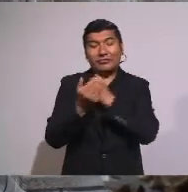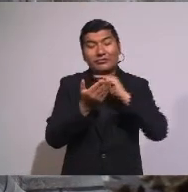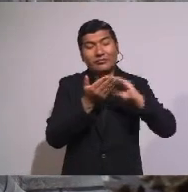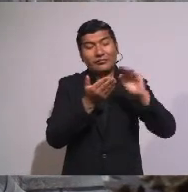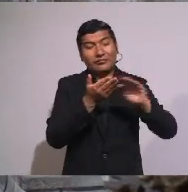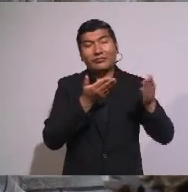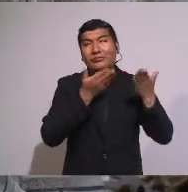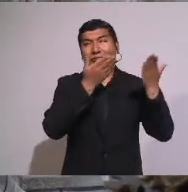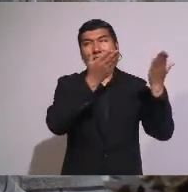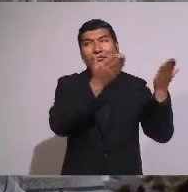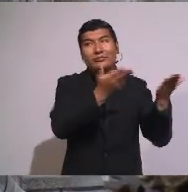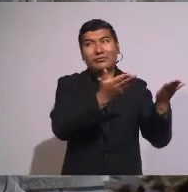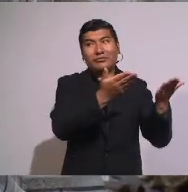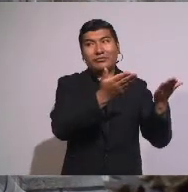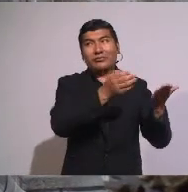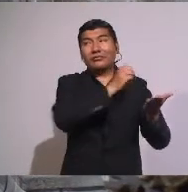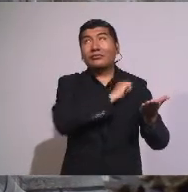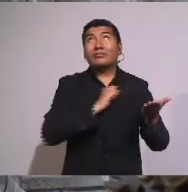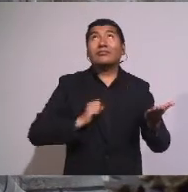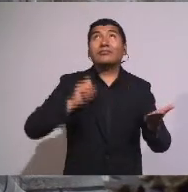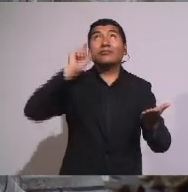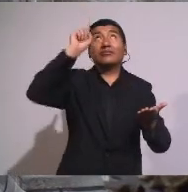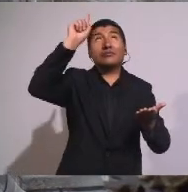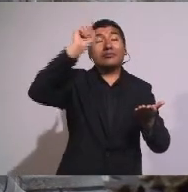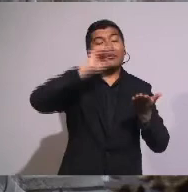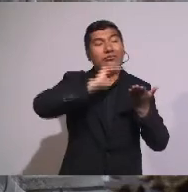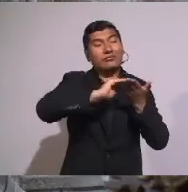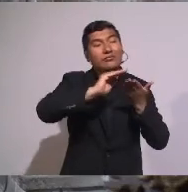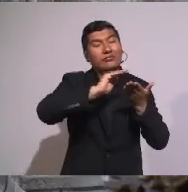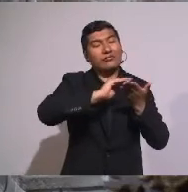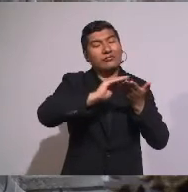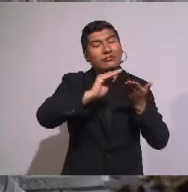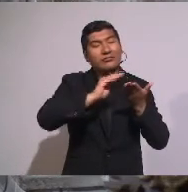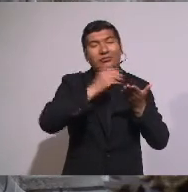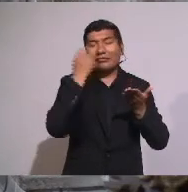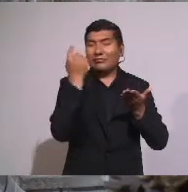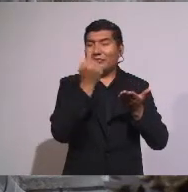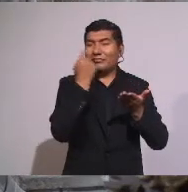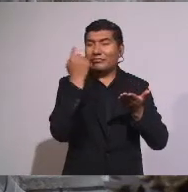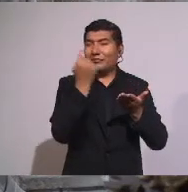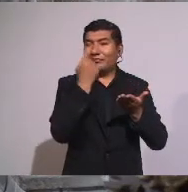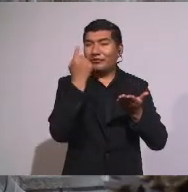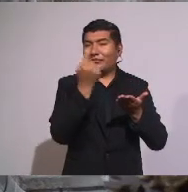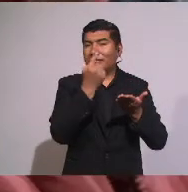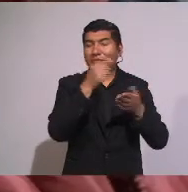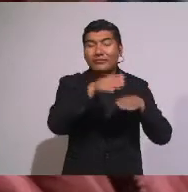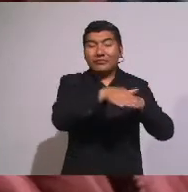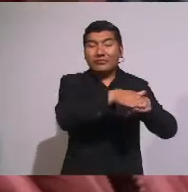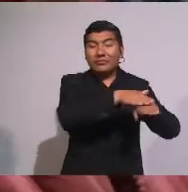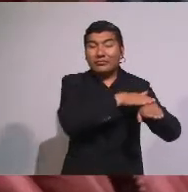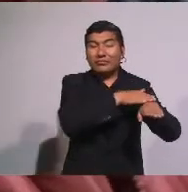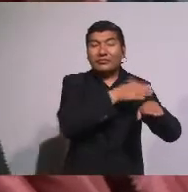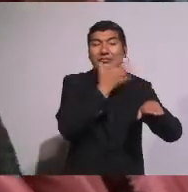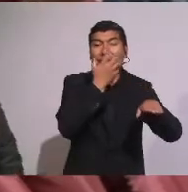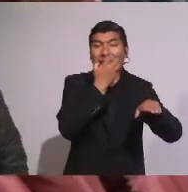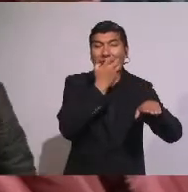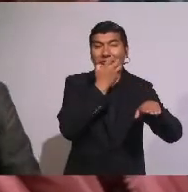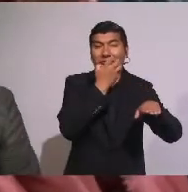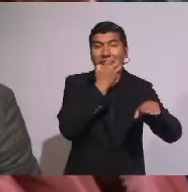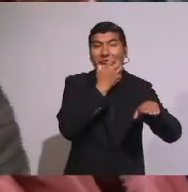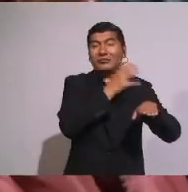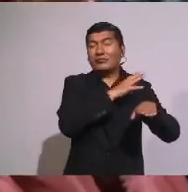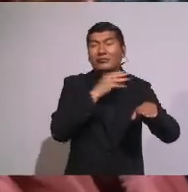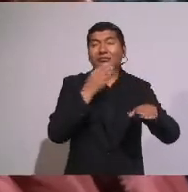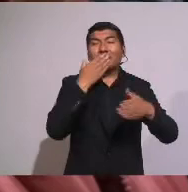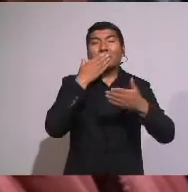El Señor Es compasivo Y misericordioso Lento Para enojarse Y